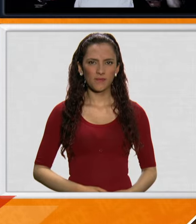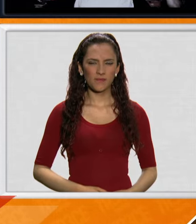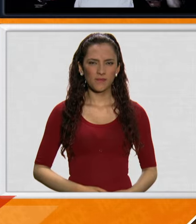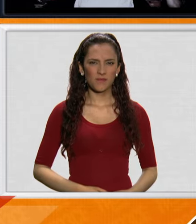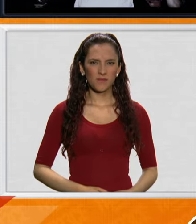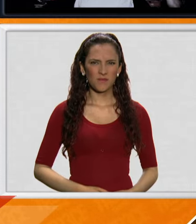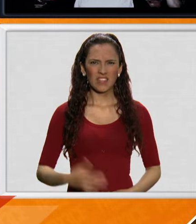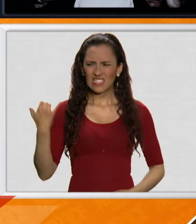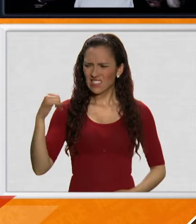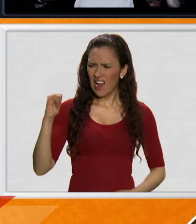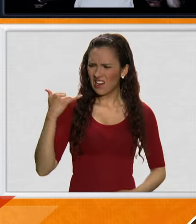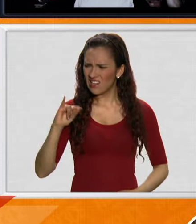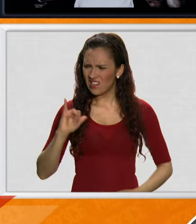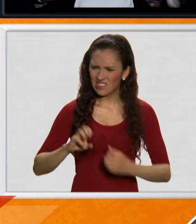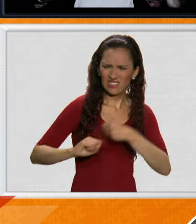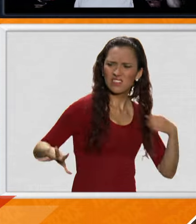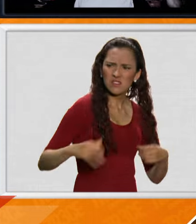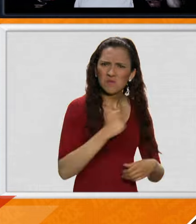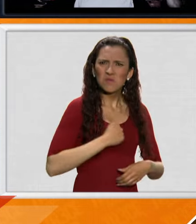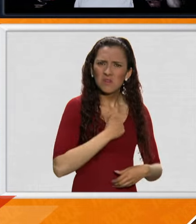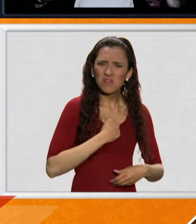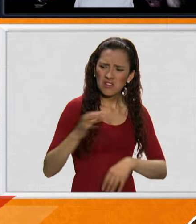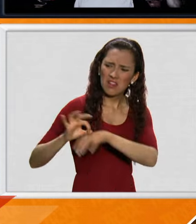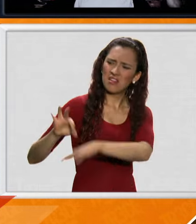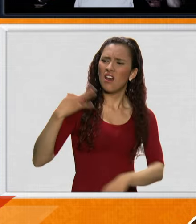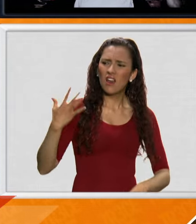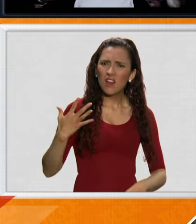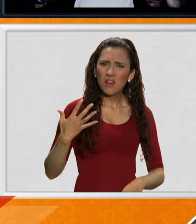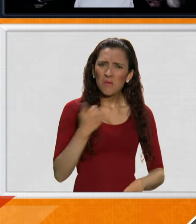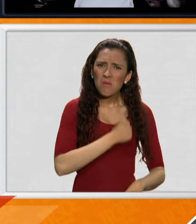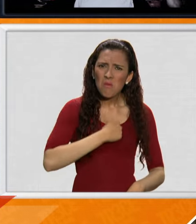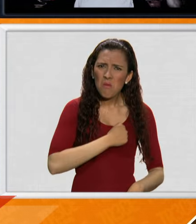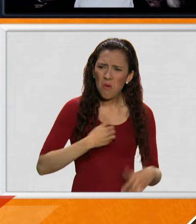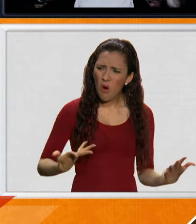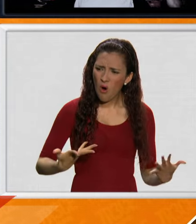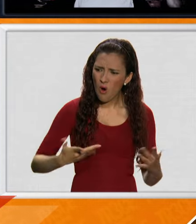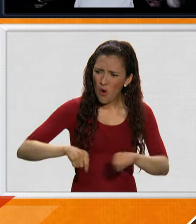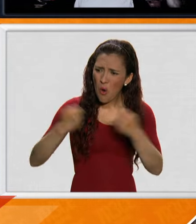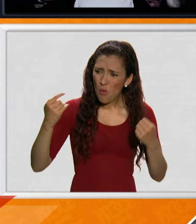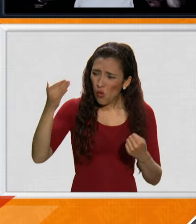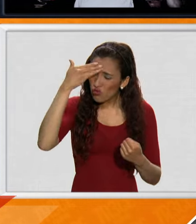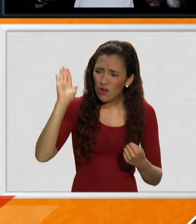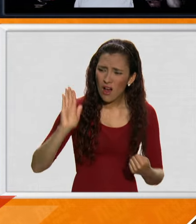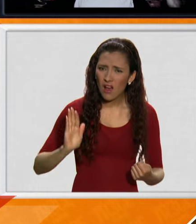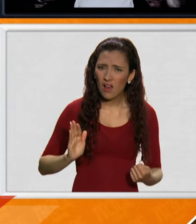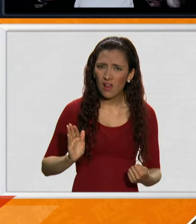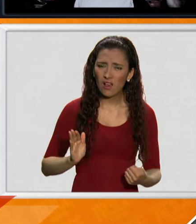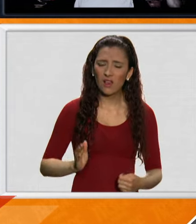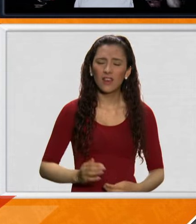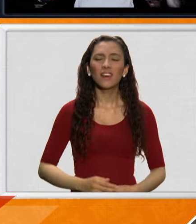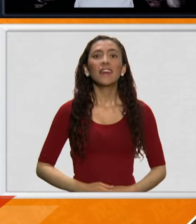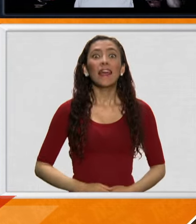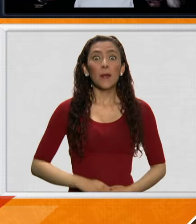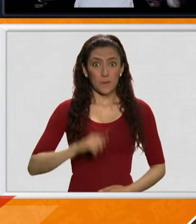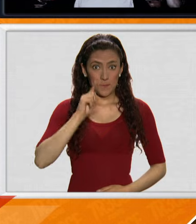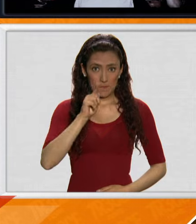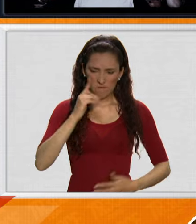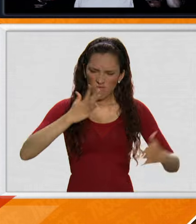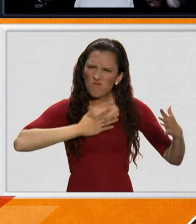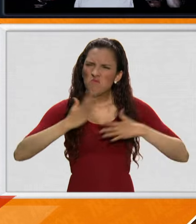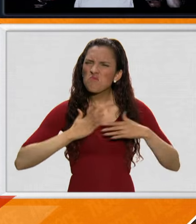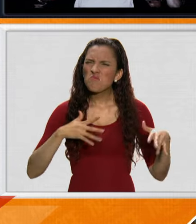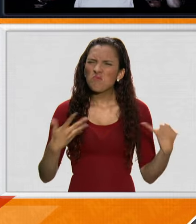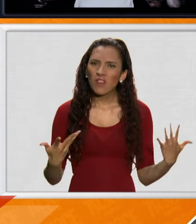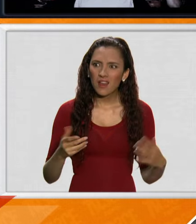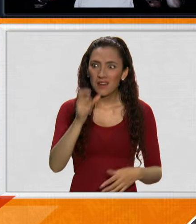¡Suélteme, Charly! No se da cuenta que ella no sabe lo que quiere y eso lo rompe todo. Es una obra en la que el público